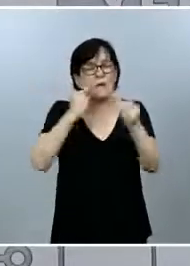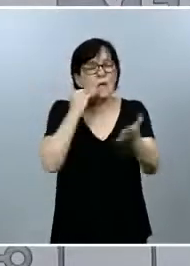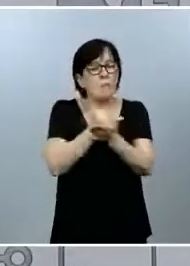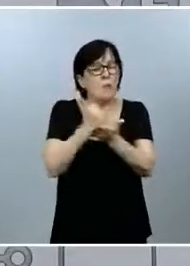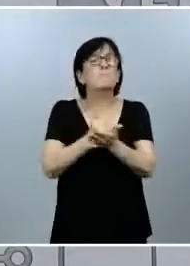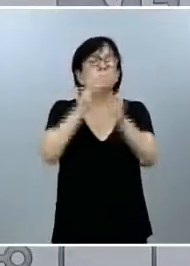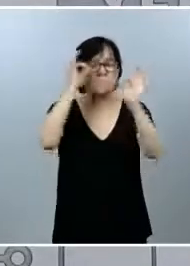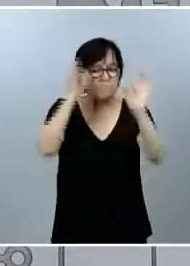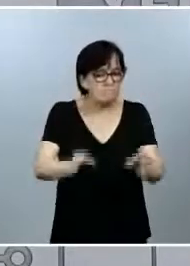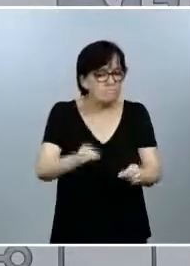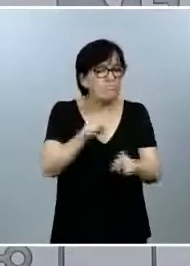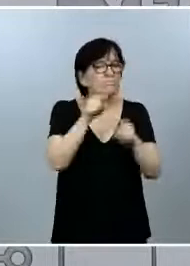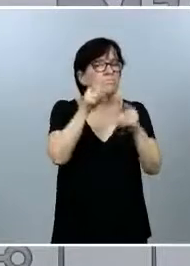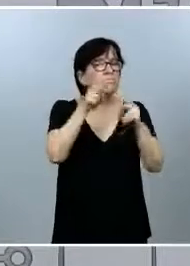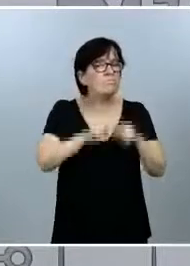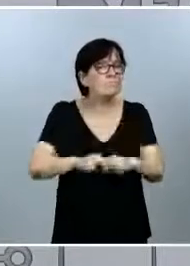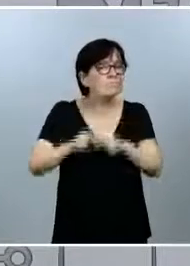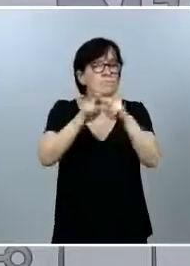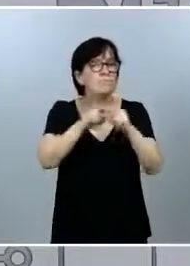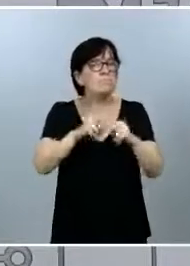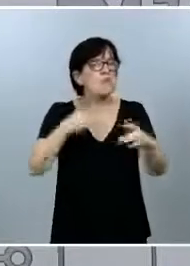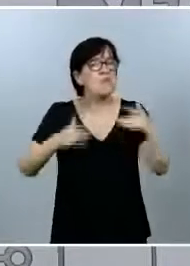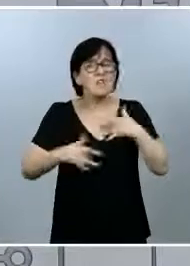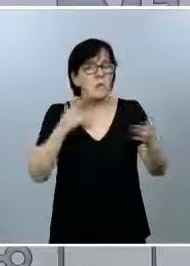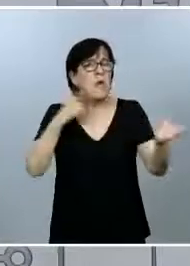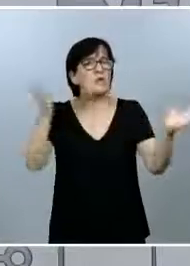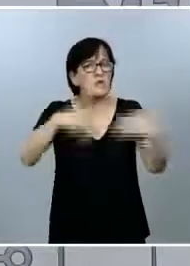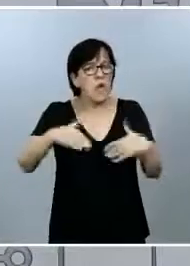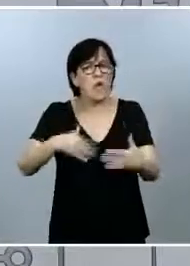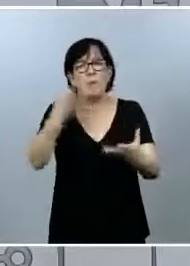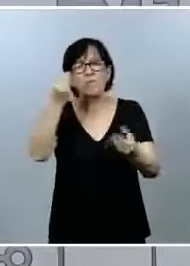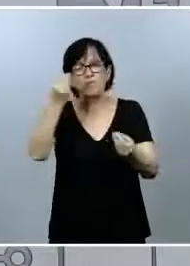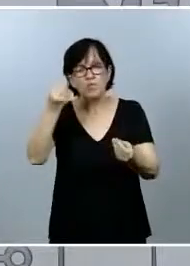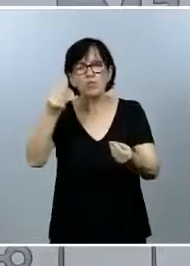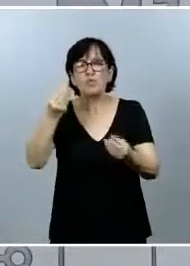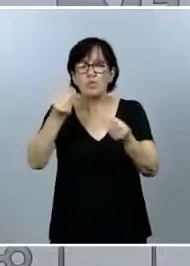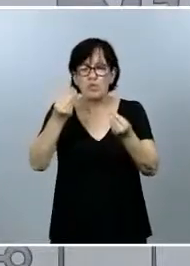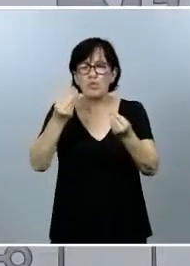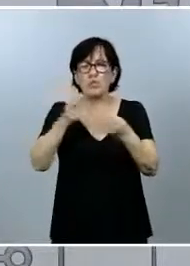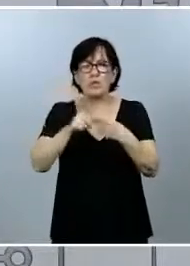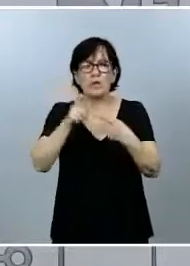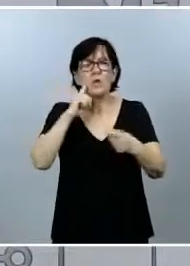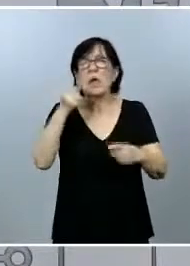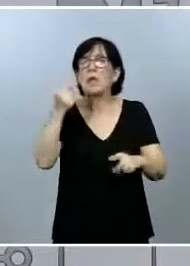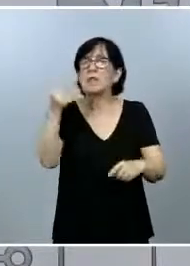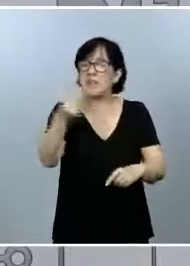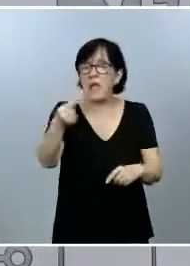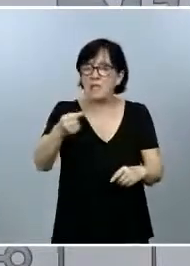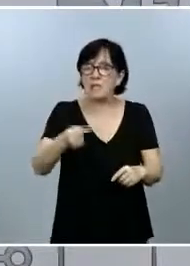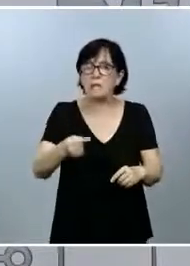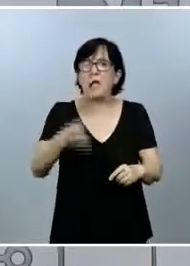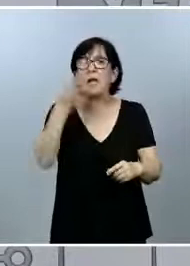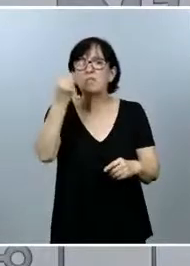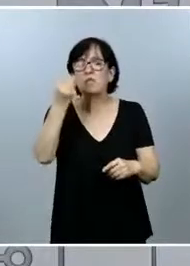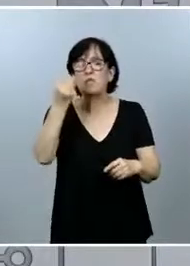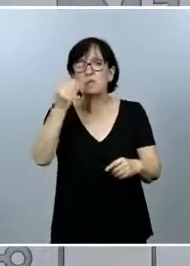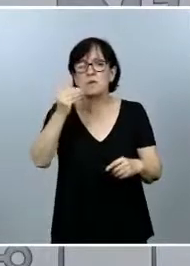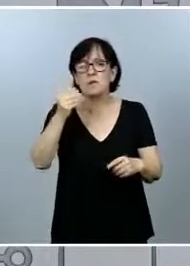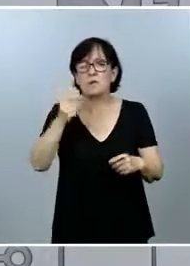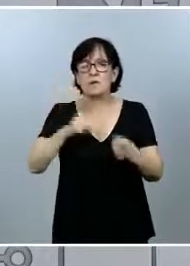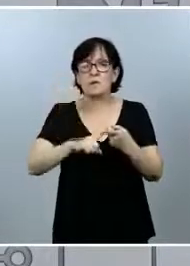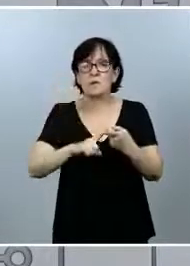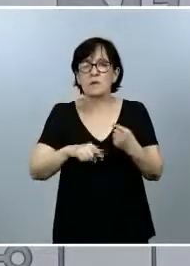que alguien no ha desarrollado síntomas. Hay muchas de ellas que, obviamente, dan negativas y hay muchas otras que son